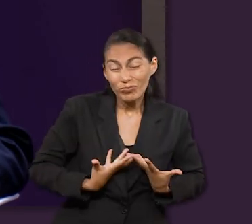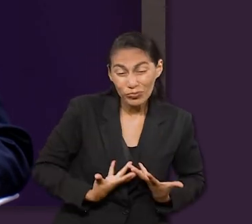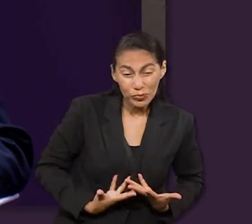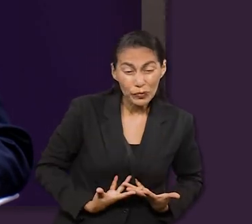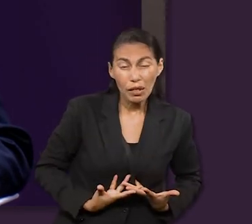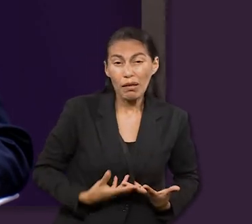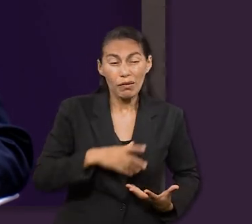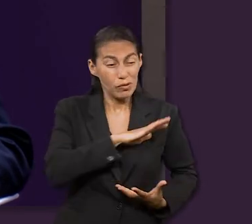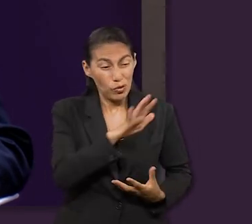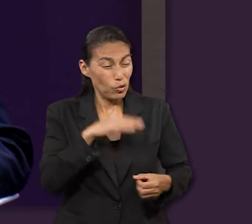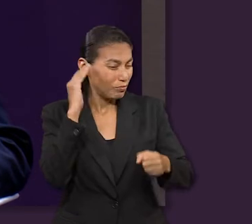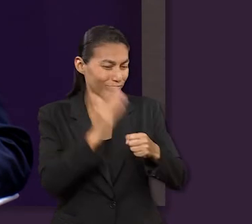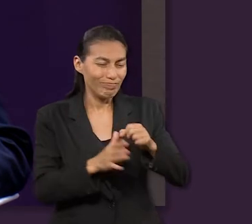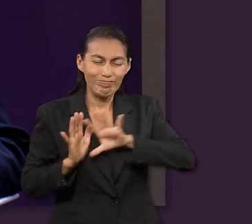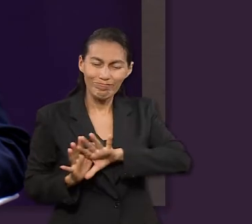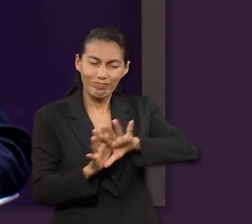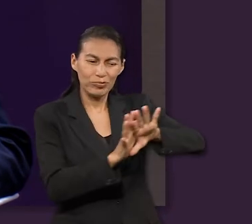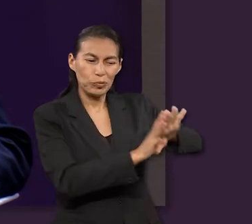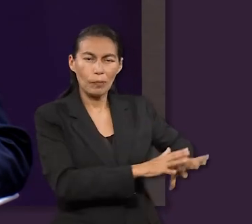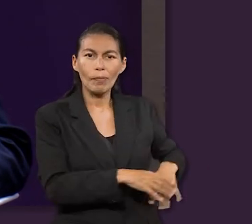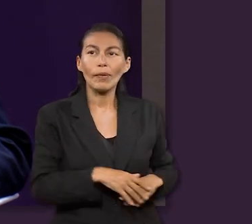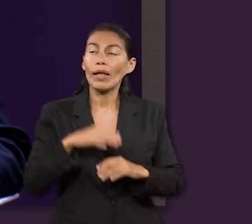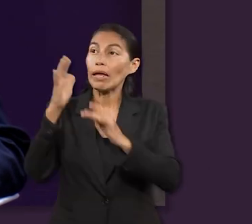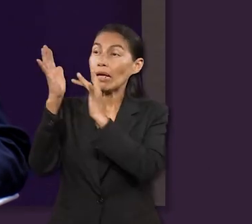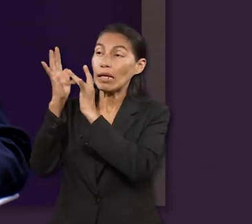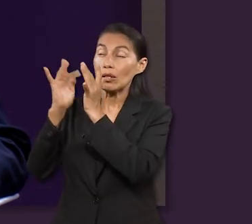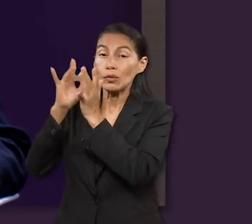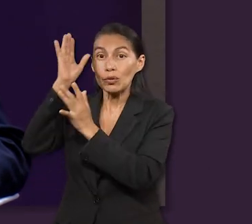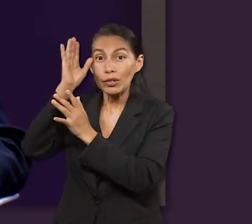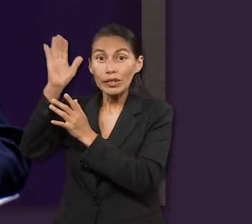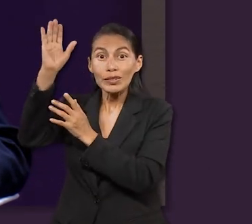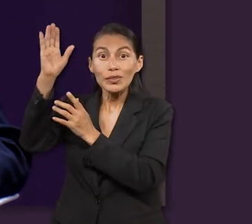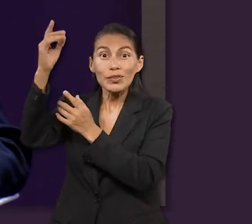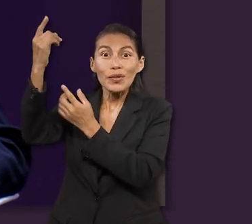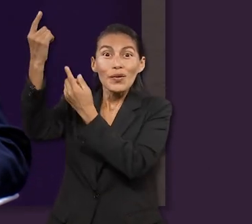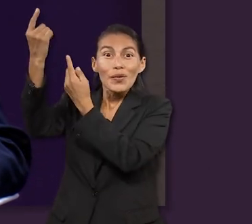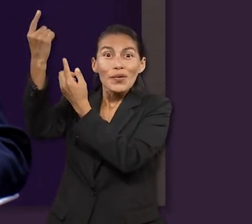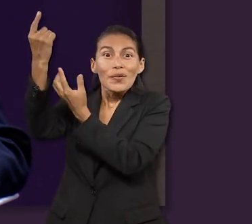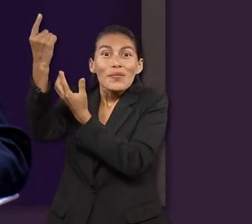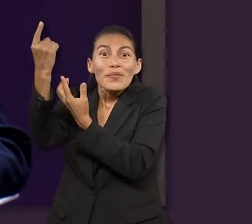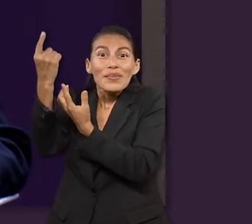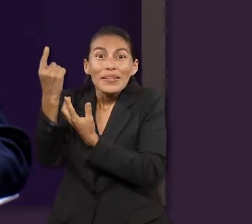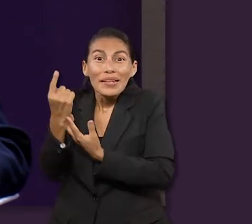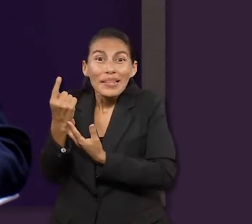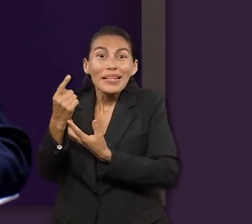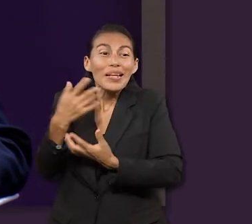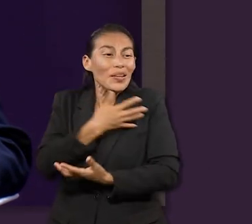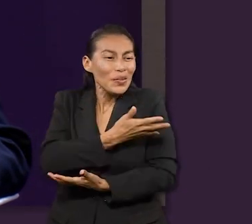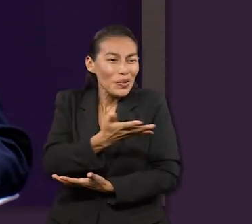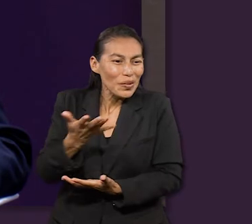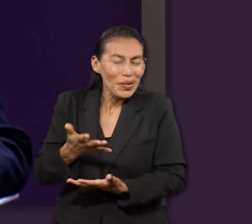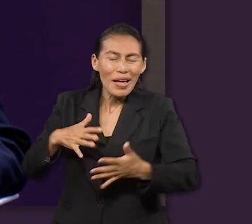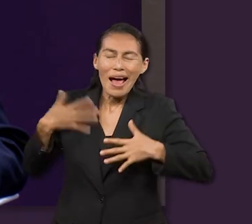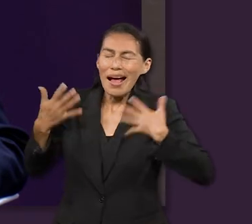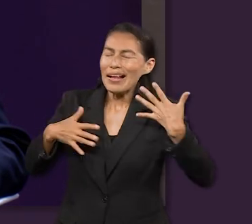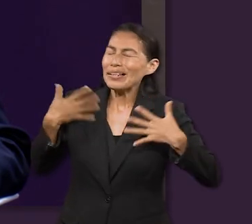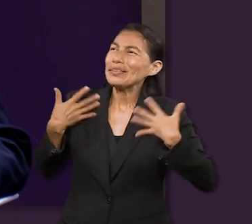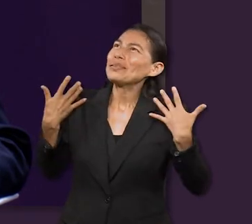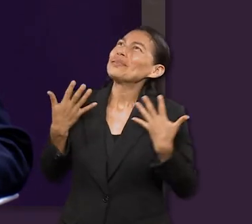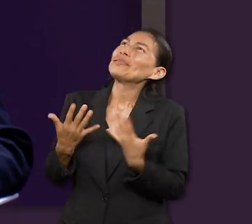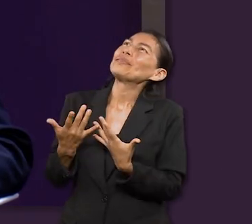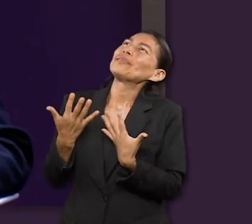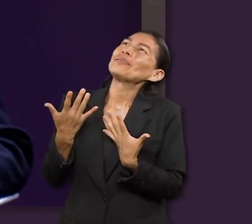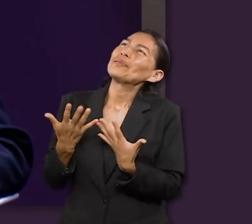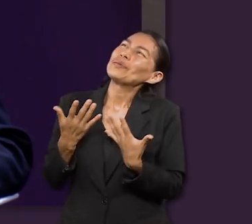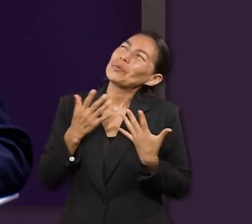terminar y va a llegar el momento en el que Cristo va a venir por nosotros y va a terminar todo. Y estaremos felices ahora sí, por siempre. Así es.